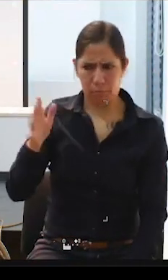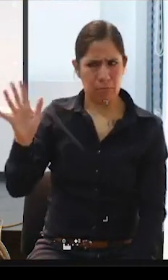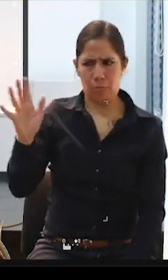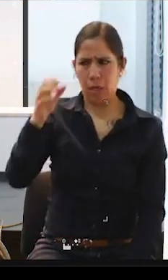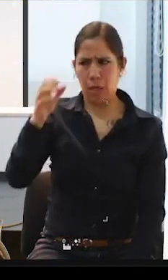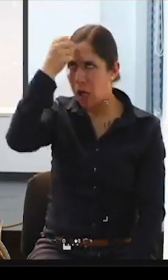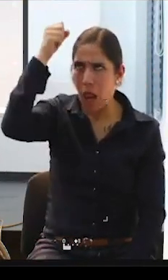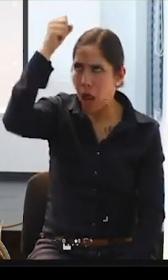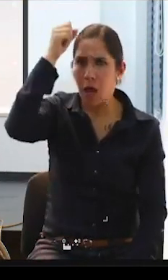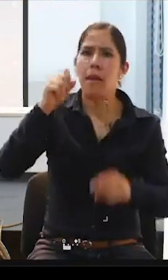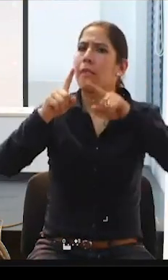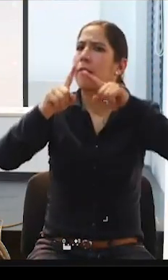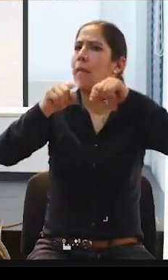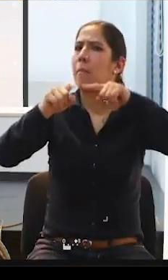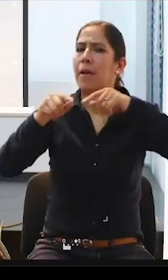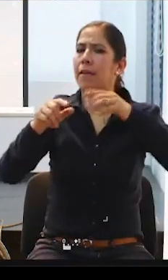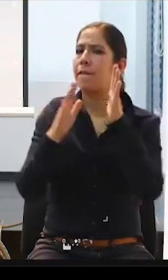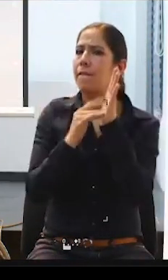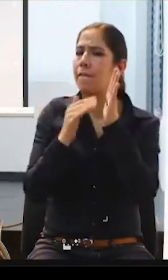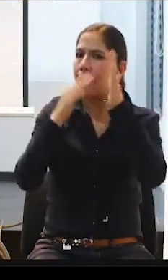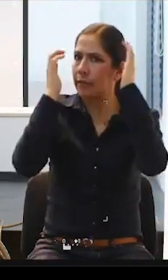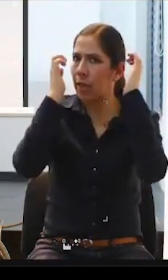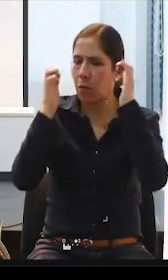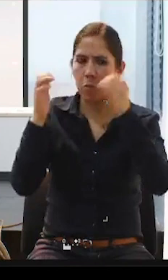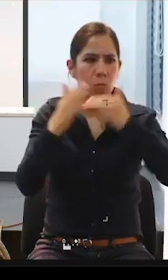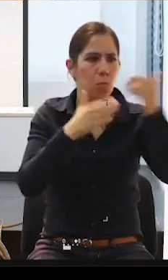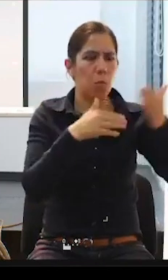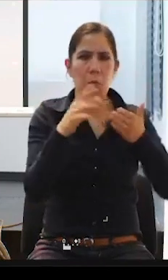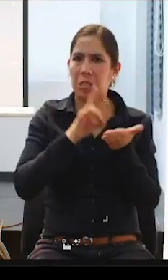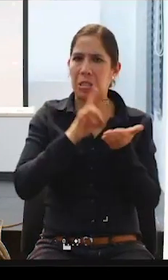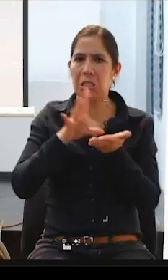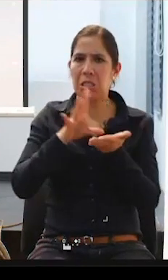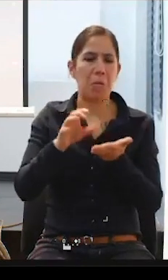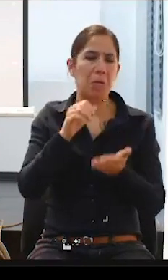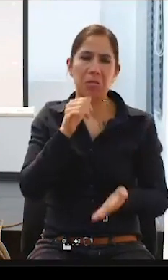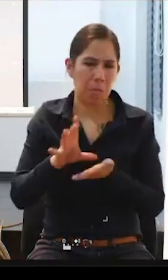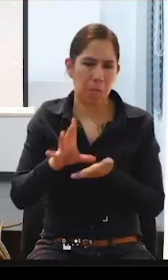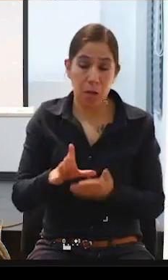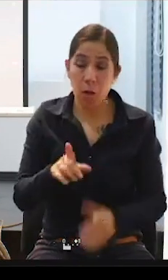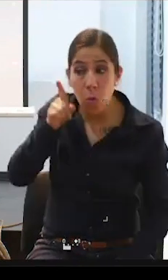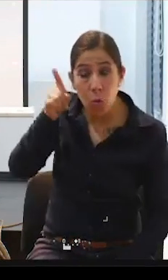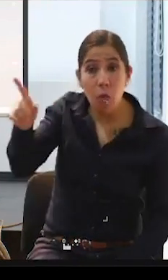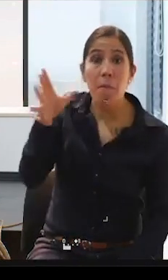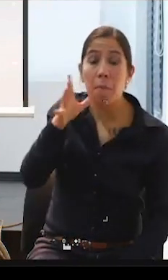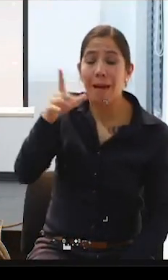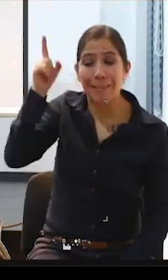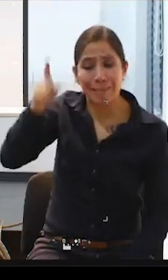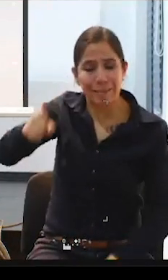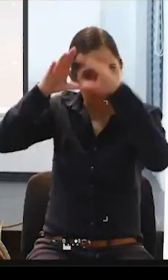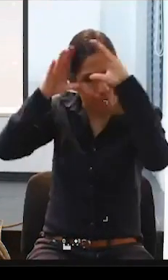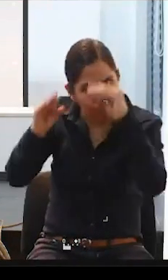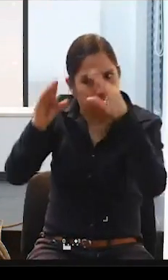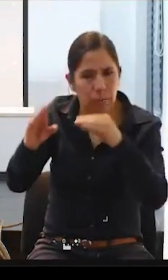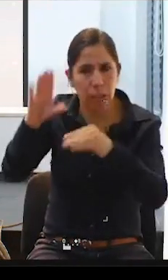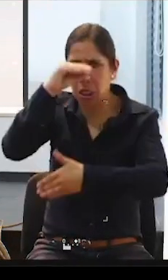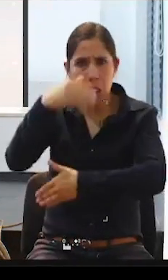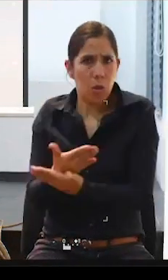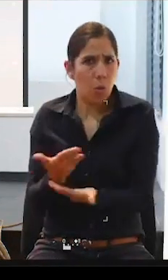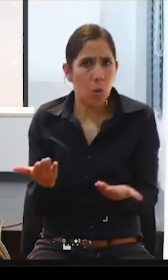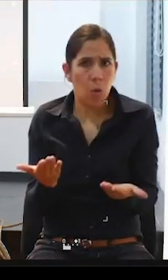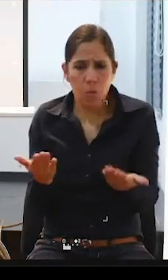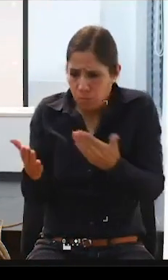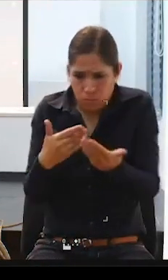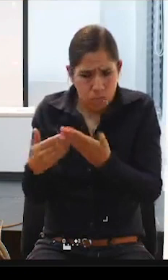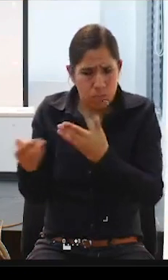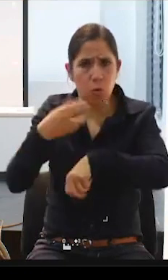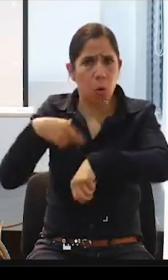condición que él tiene, es porque usted como madre de familia tiene que educar a su hijo y como cualquier situación, saber